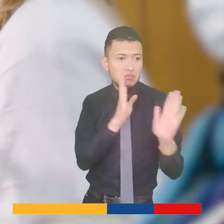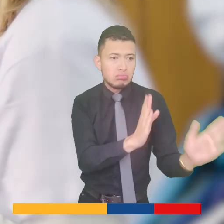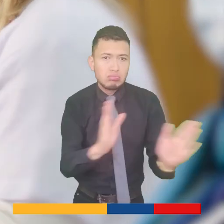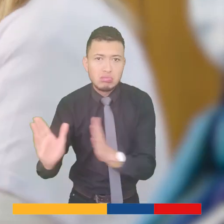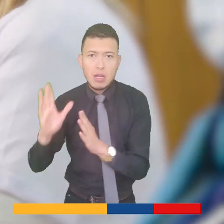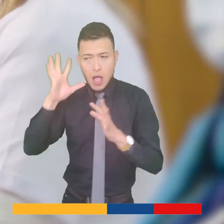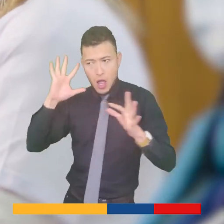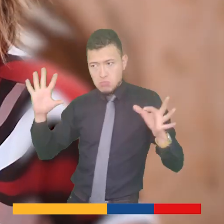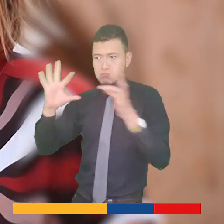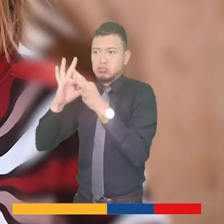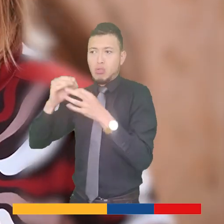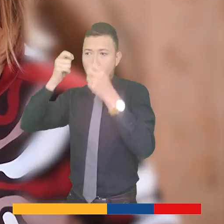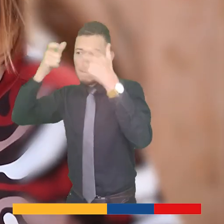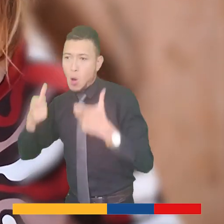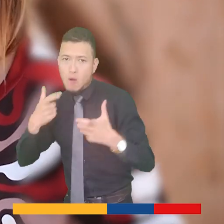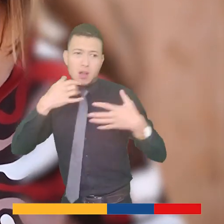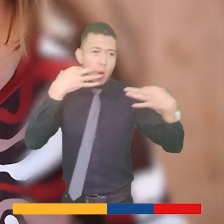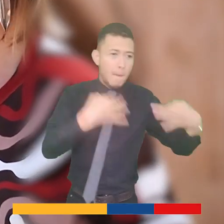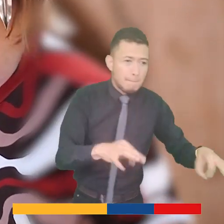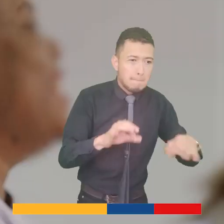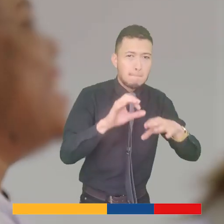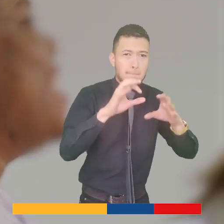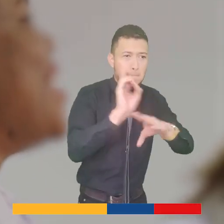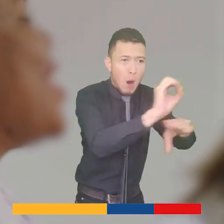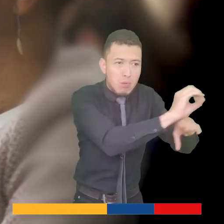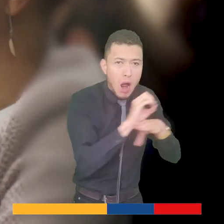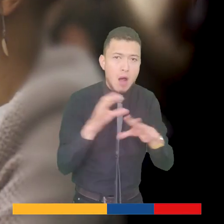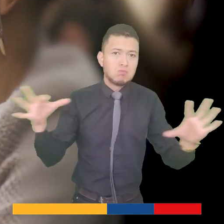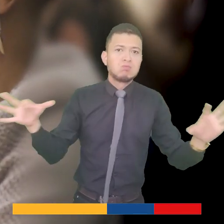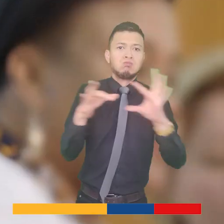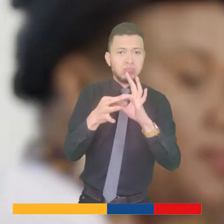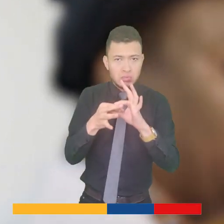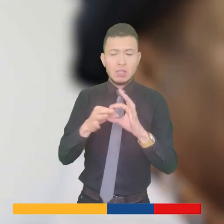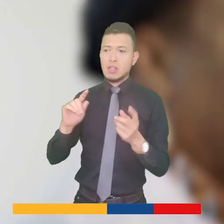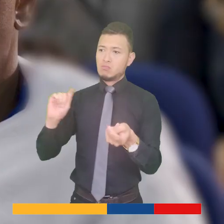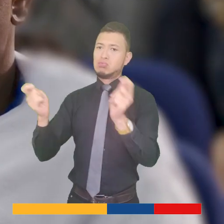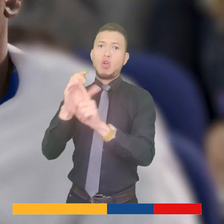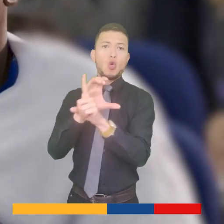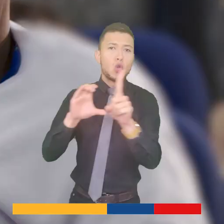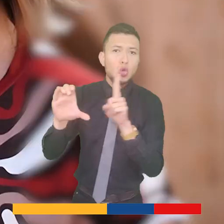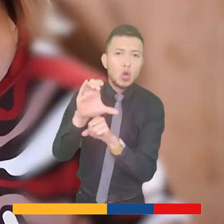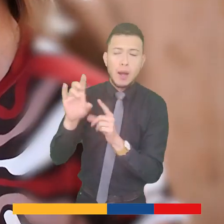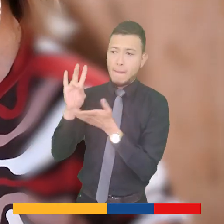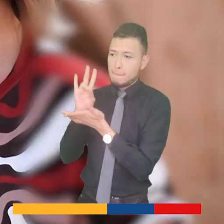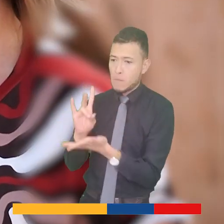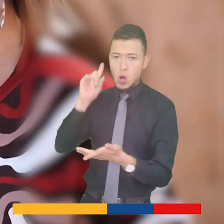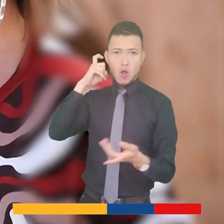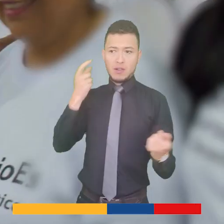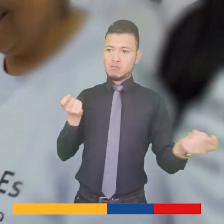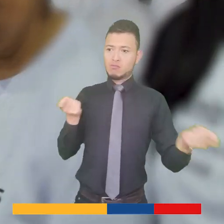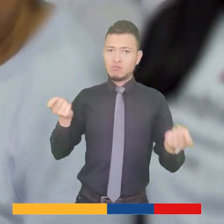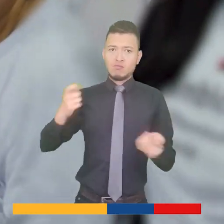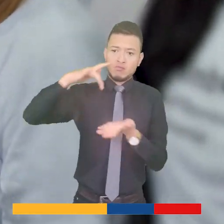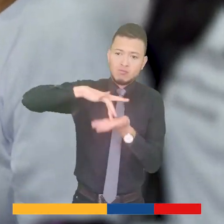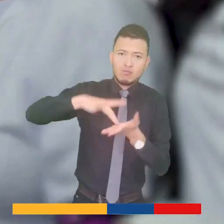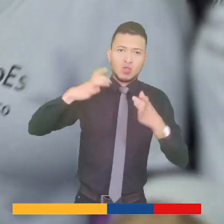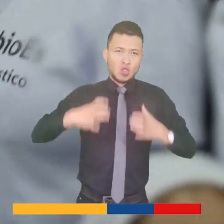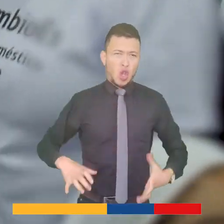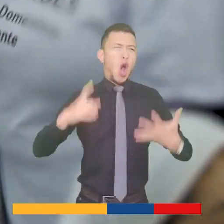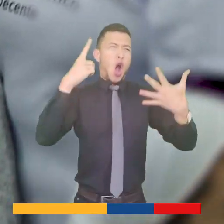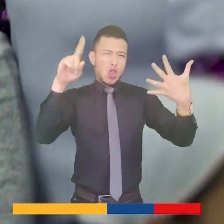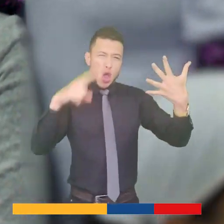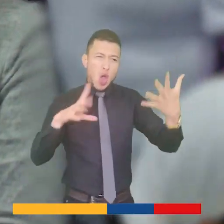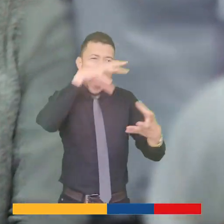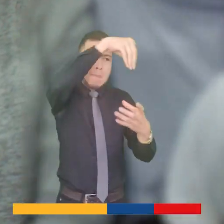las personas que requieren cuidado, alianzas público-populares para fortalecer los cuidados comunitarios, transformación cultural, modelo de